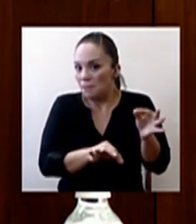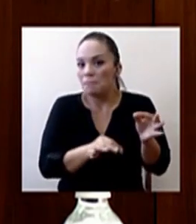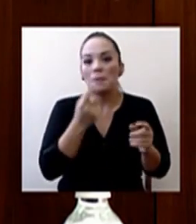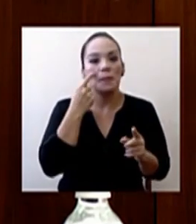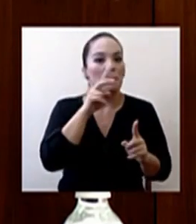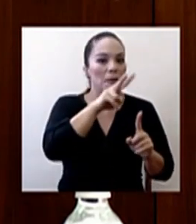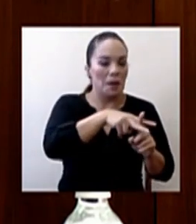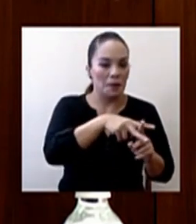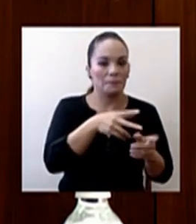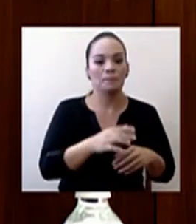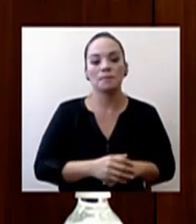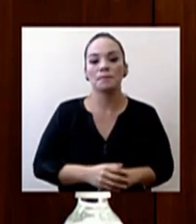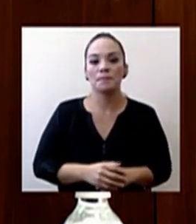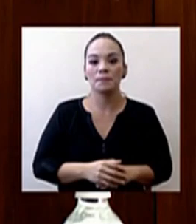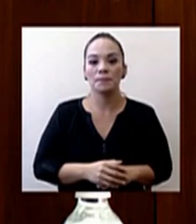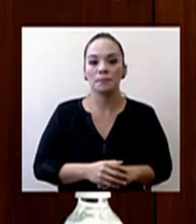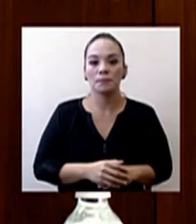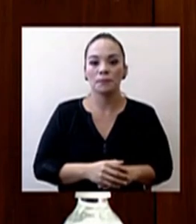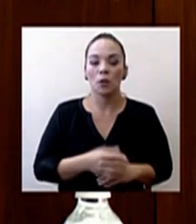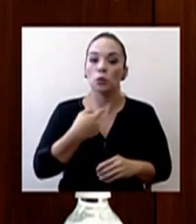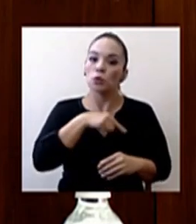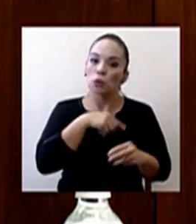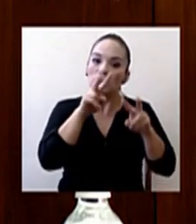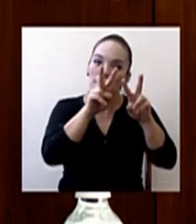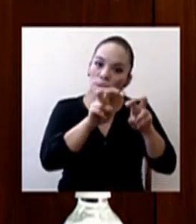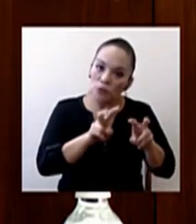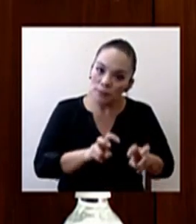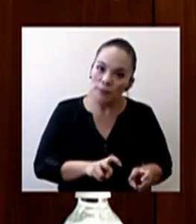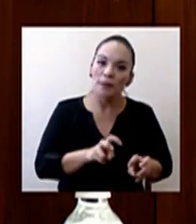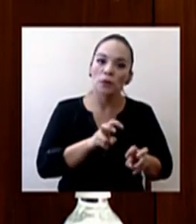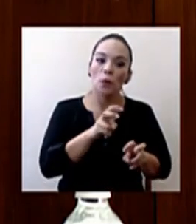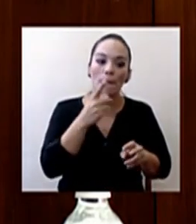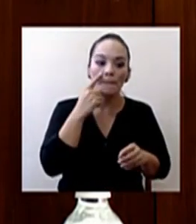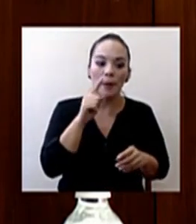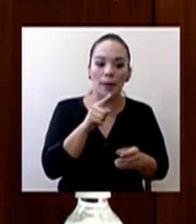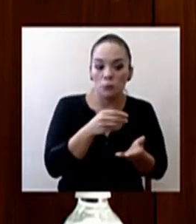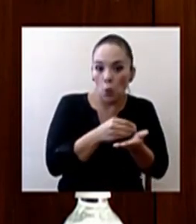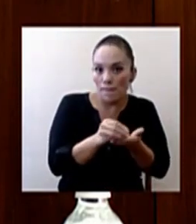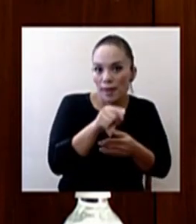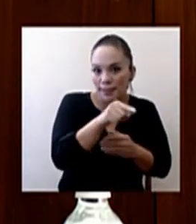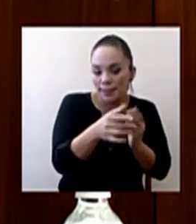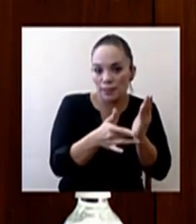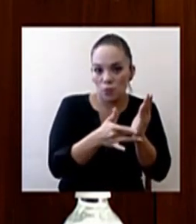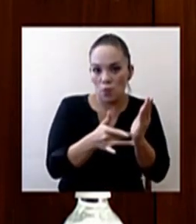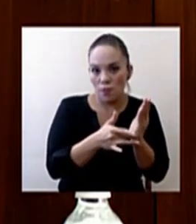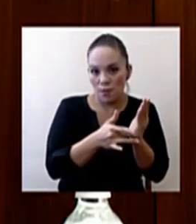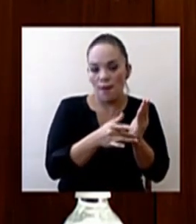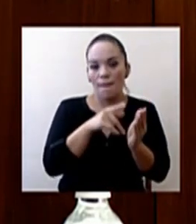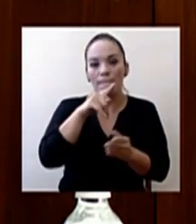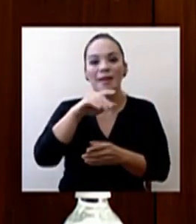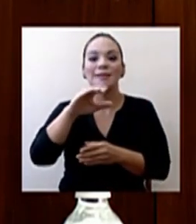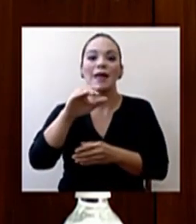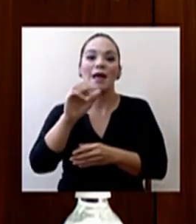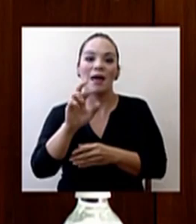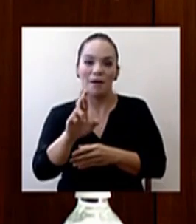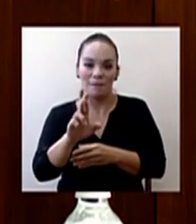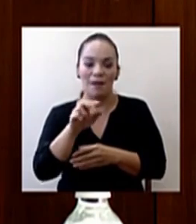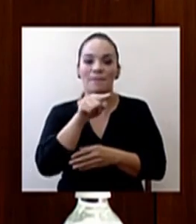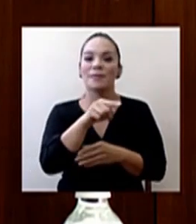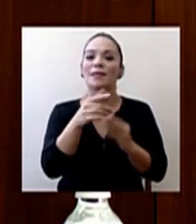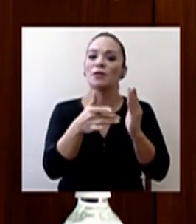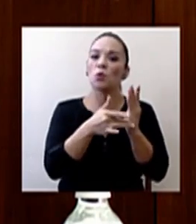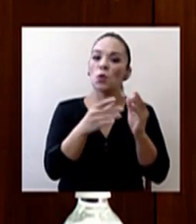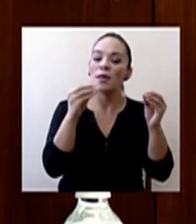en términos de equipo. Estamos explorando adquirir esa tecnología, que es a base de PCR, esa es la tecnología